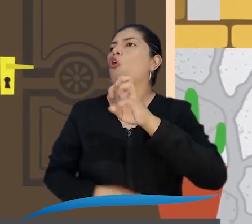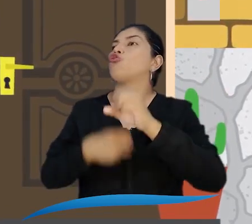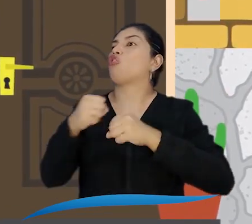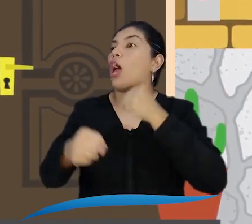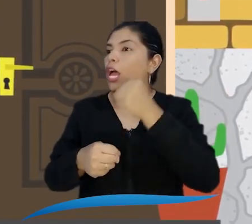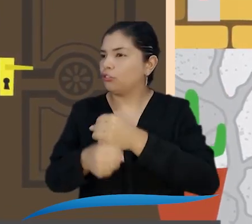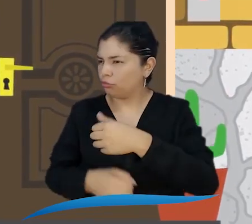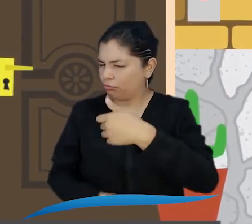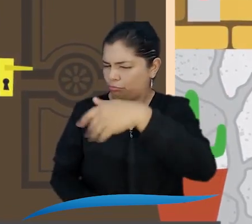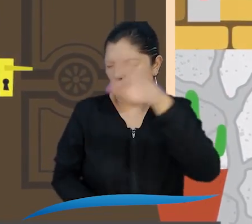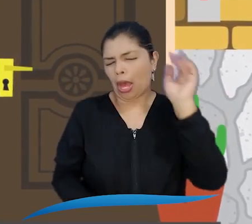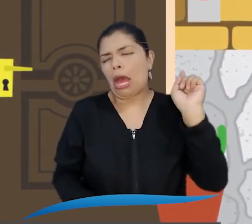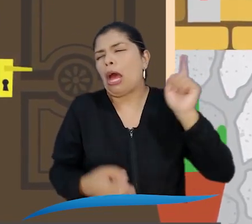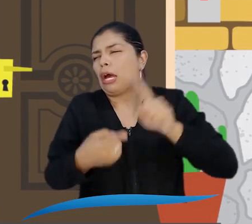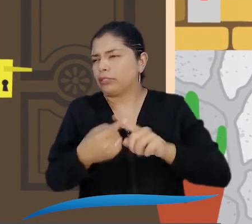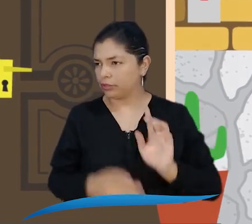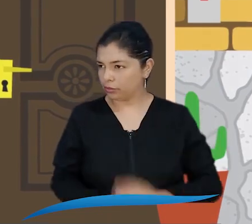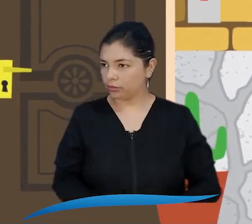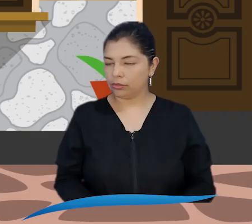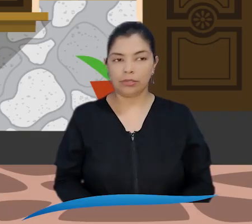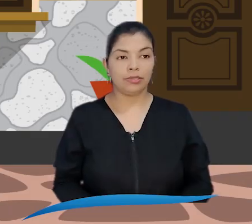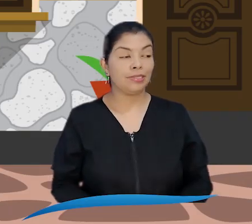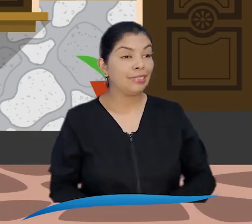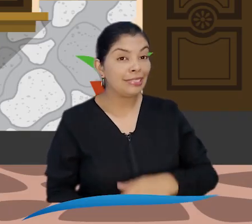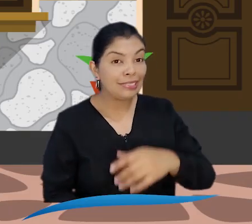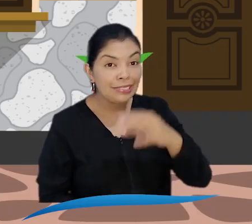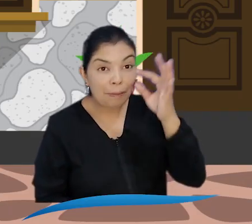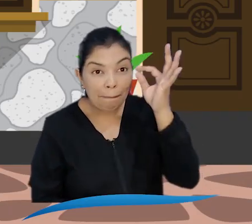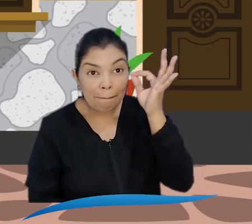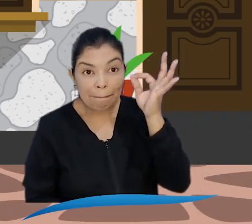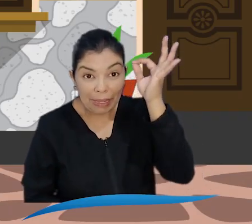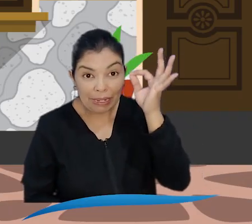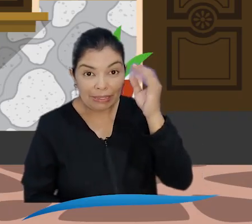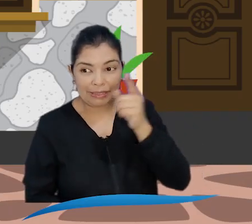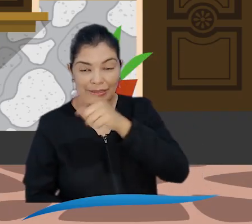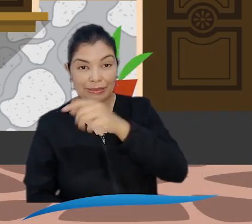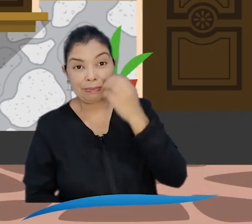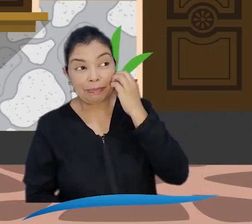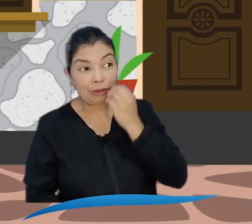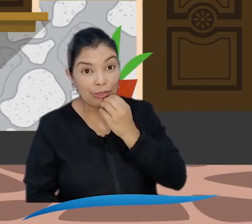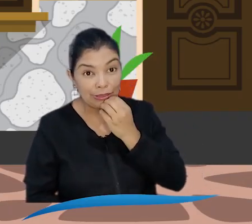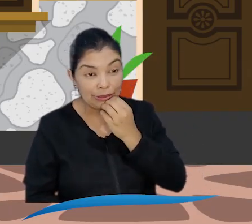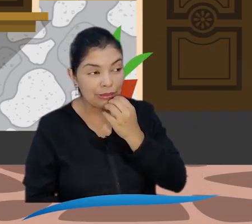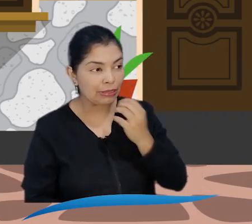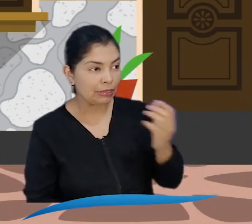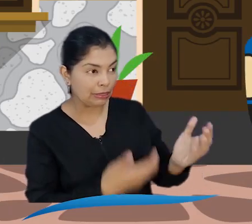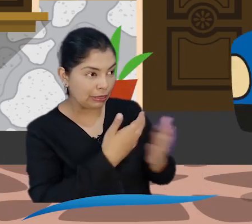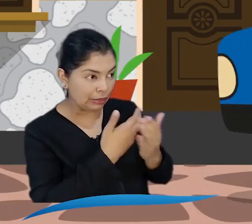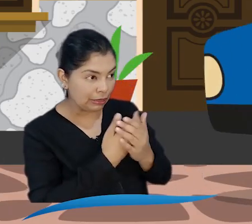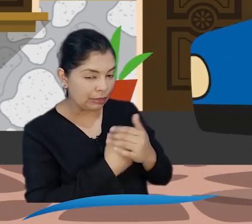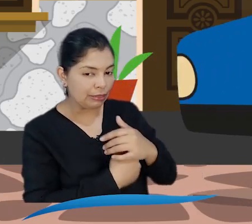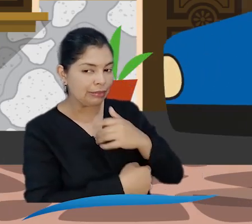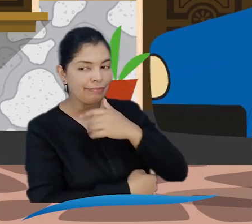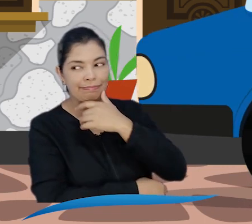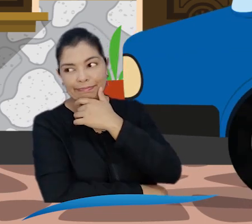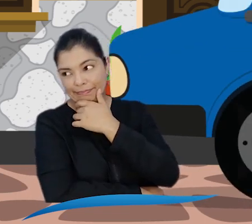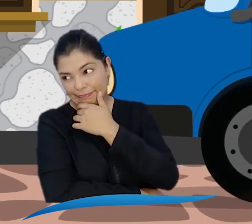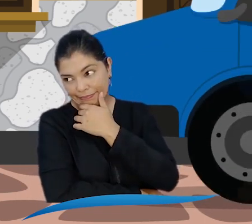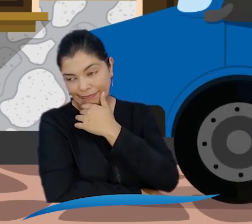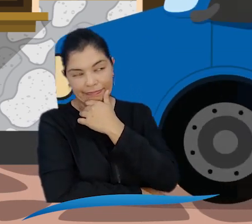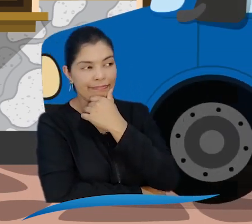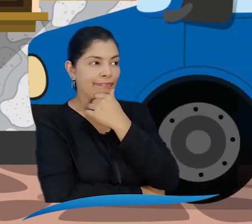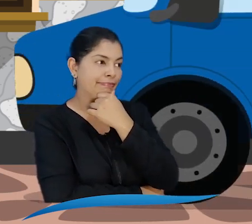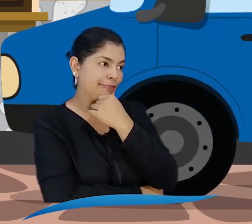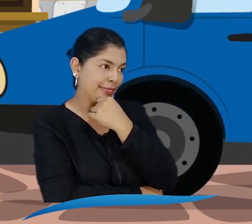miembros que llevan como ocho años metidos. No es la primera vez que la doctora Peregrina y su compañero, el joven Mauricio, escuchan algo así.